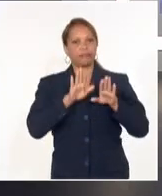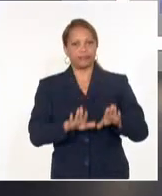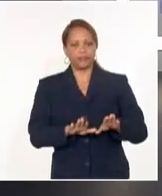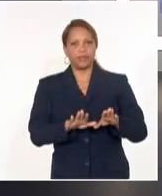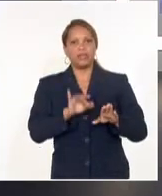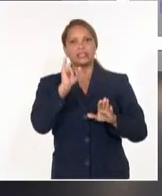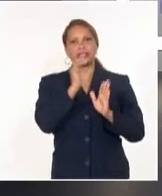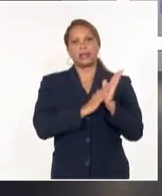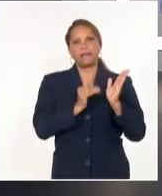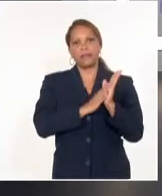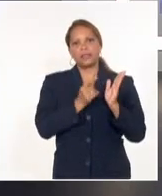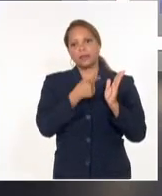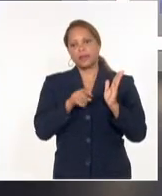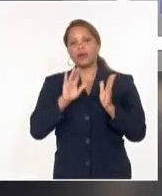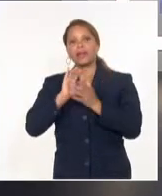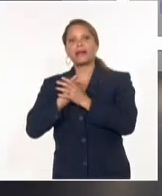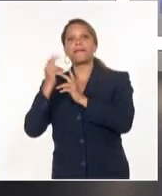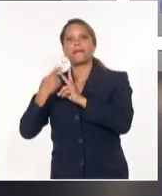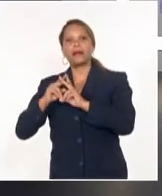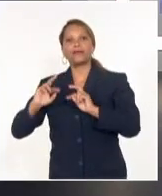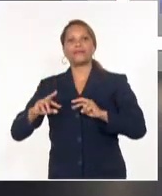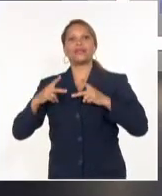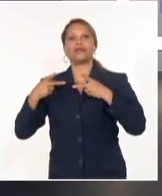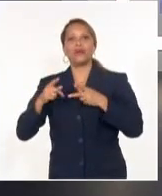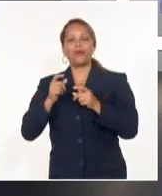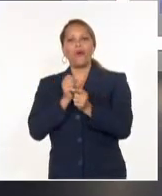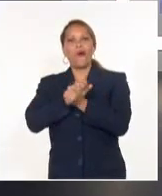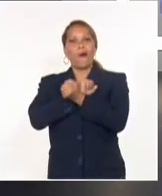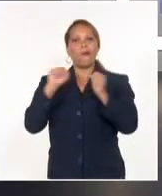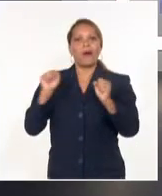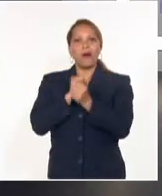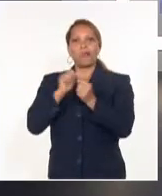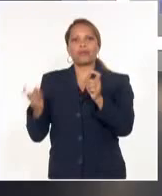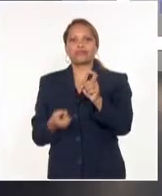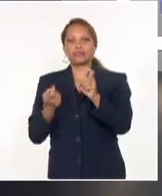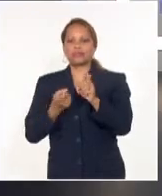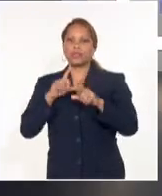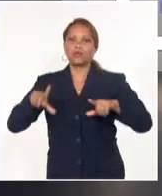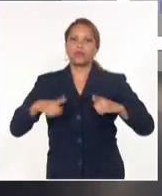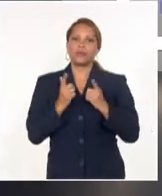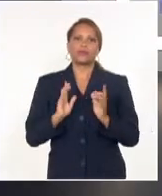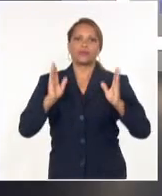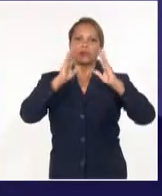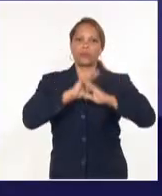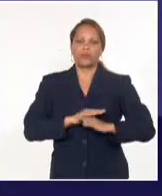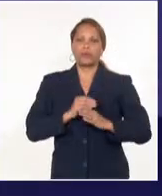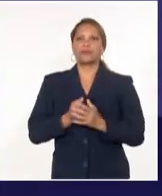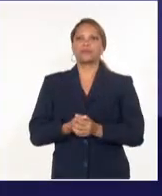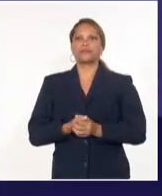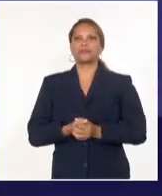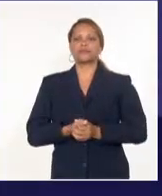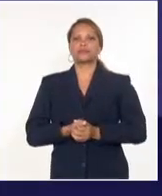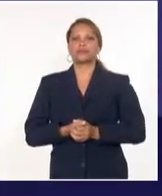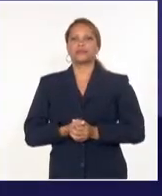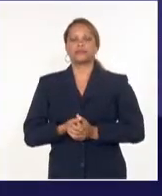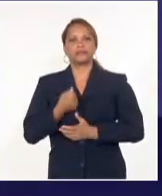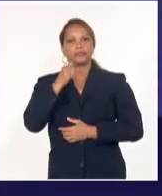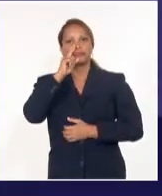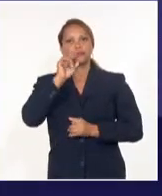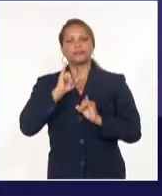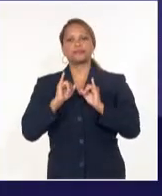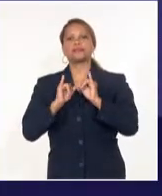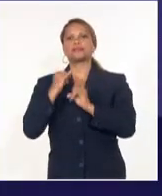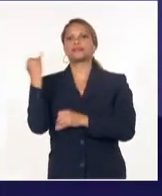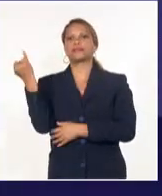Ejecutivo lo levantó en mayo luego de varios ataques e incumplimientos por parte de las disidencias. De esta manera, y es el ponemos punto final a nuestro